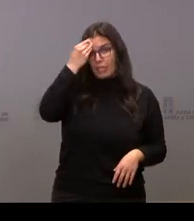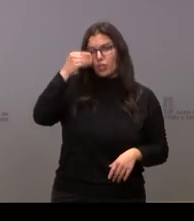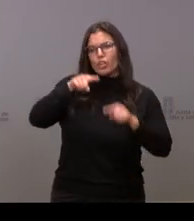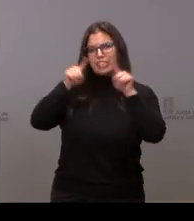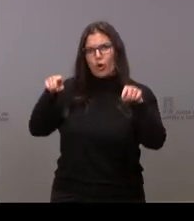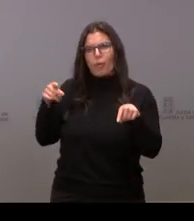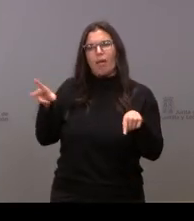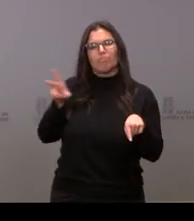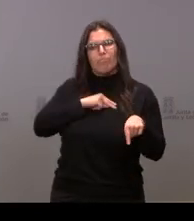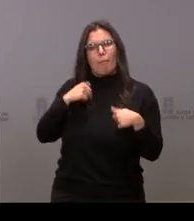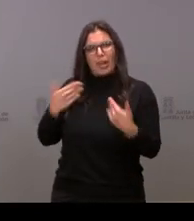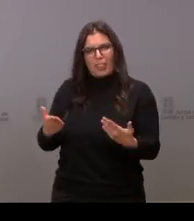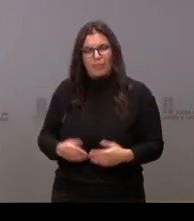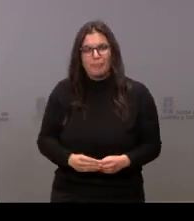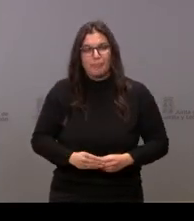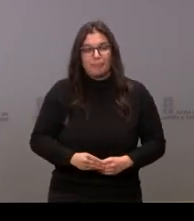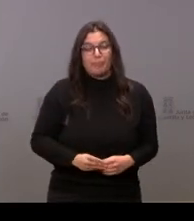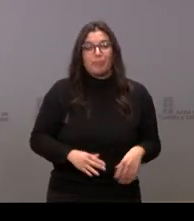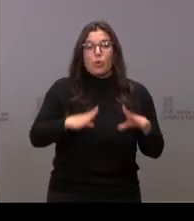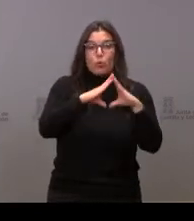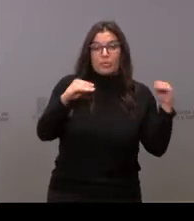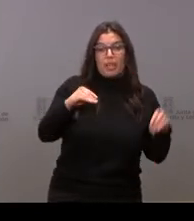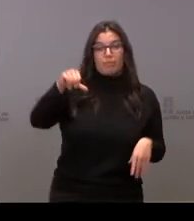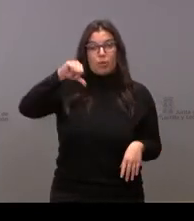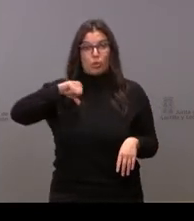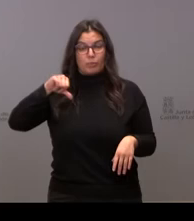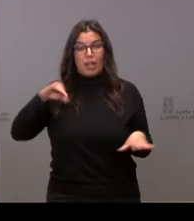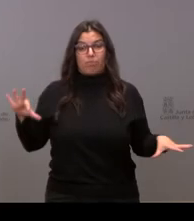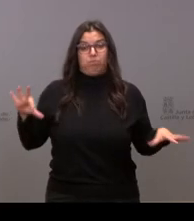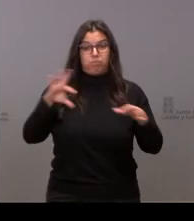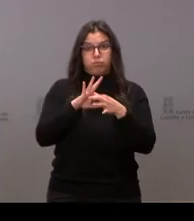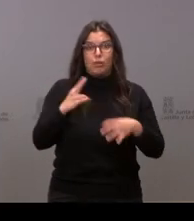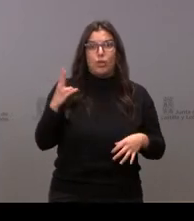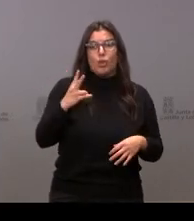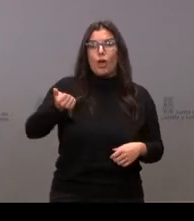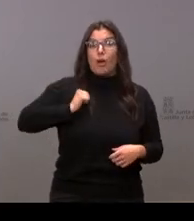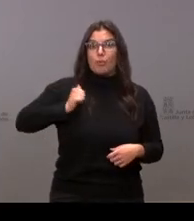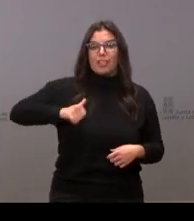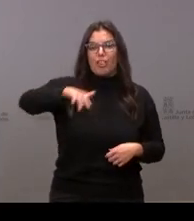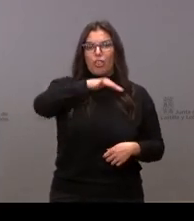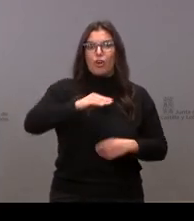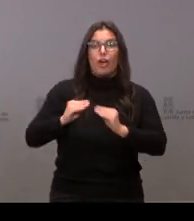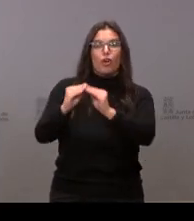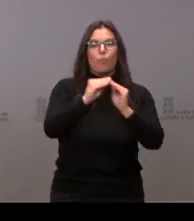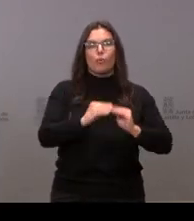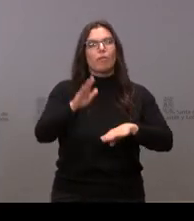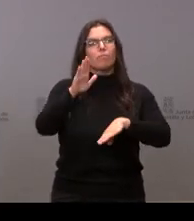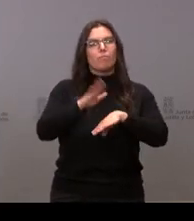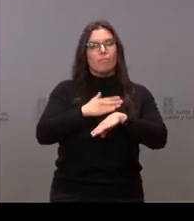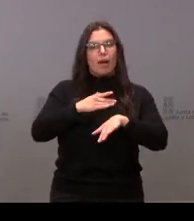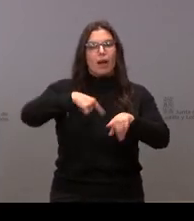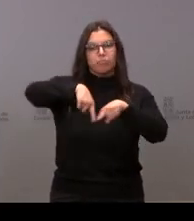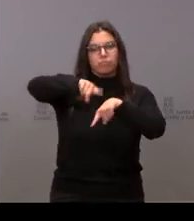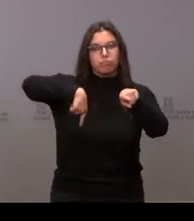merece. Universidad y hospital aprovecharán espacios comunes también para facilitar la